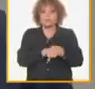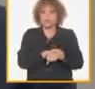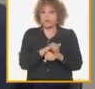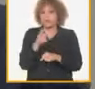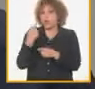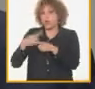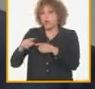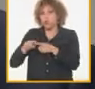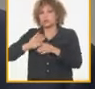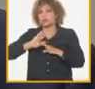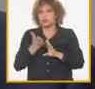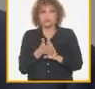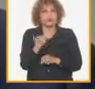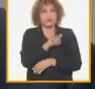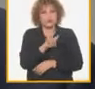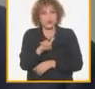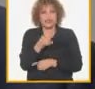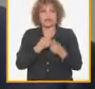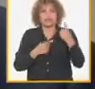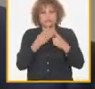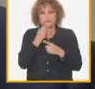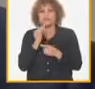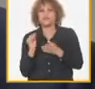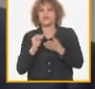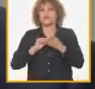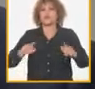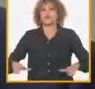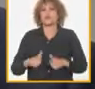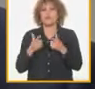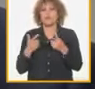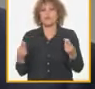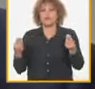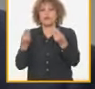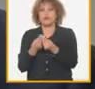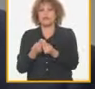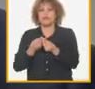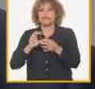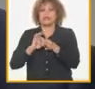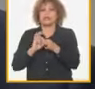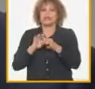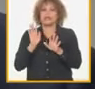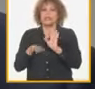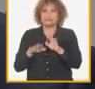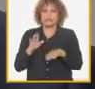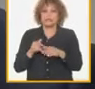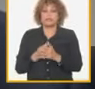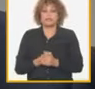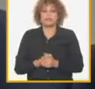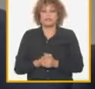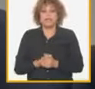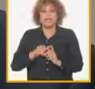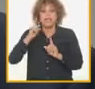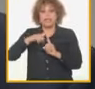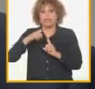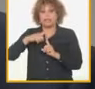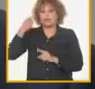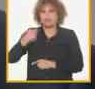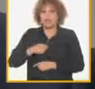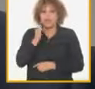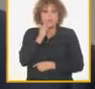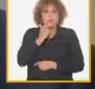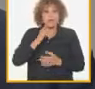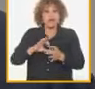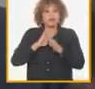otras sanciones también alternativas se imponen en correspondencia con la gravedad de los hechos y en los tribunales a los hechos más graves